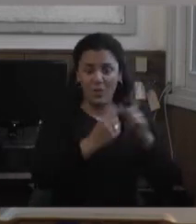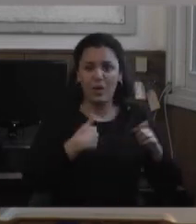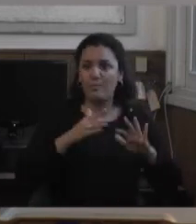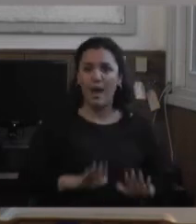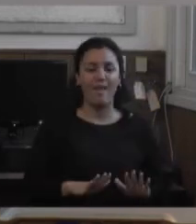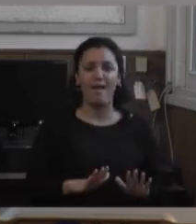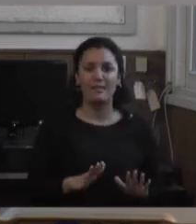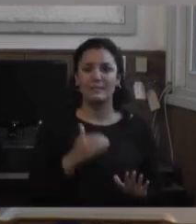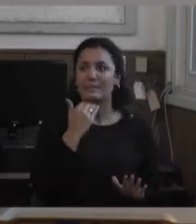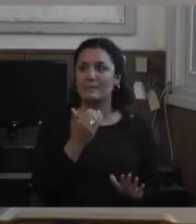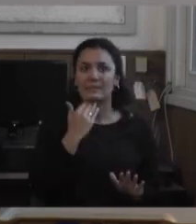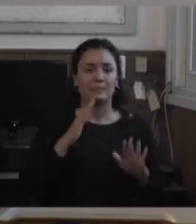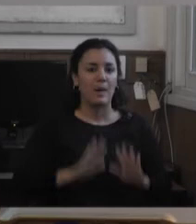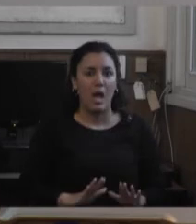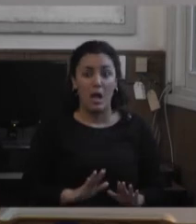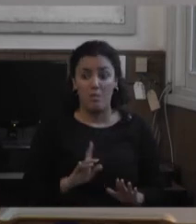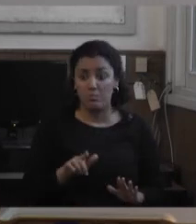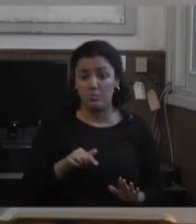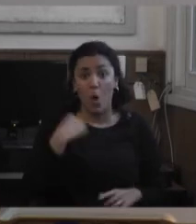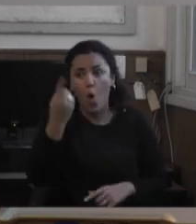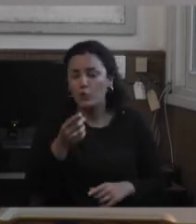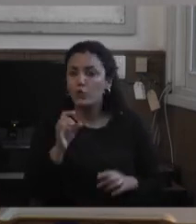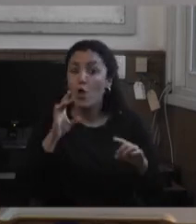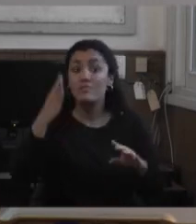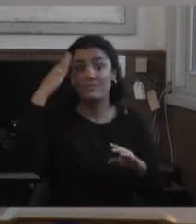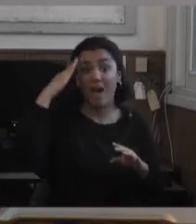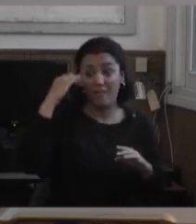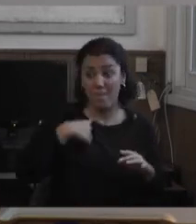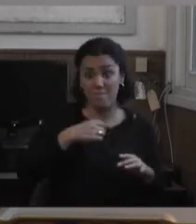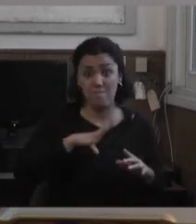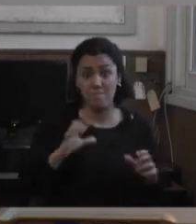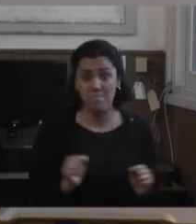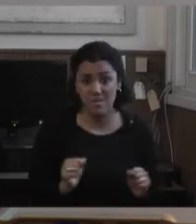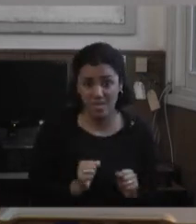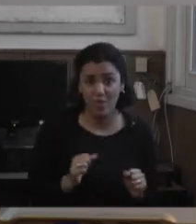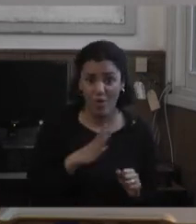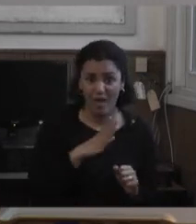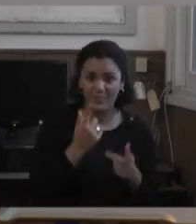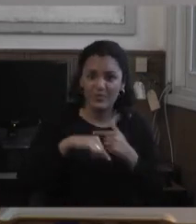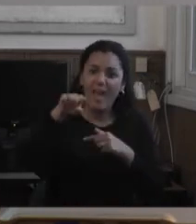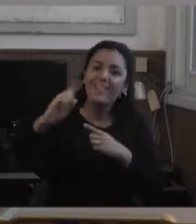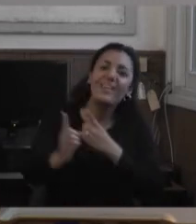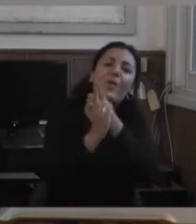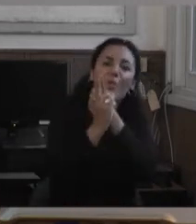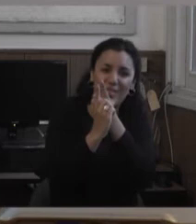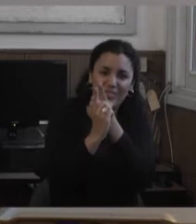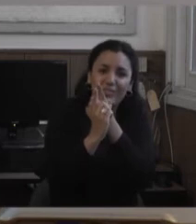discapacidad y en ese vínculo en eso que hablé de las escenas mínimas me parece que uno se implica personalmente va